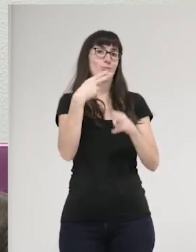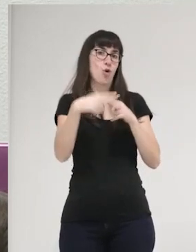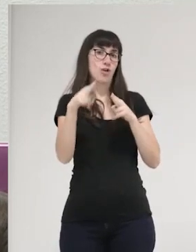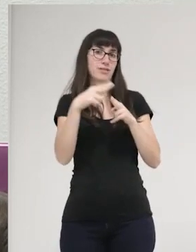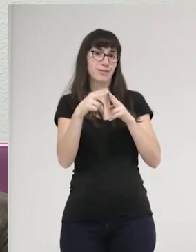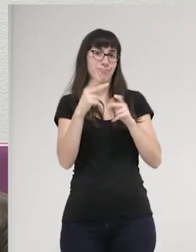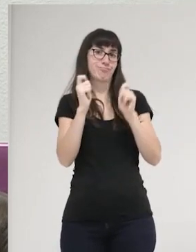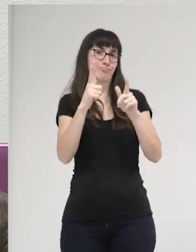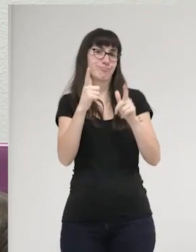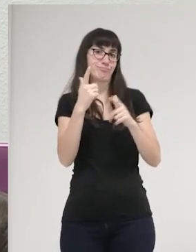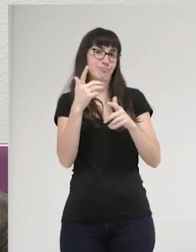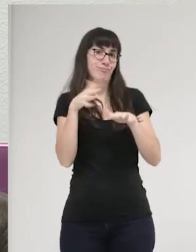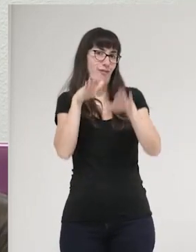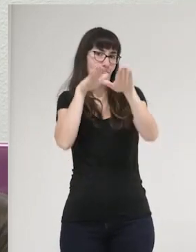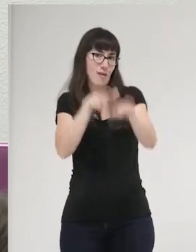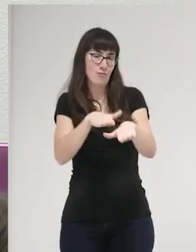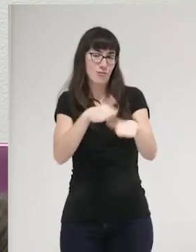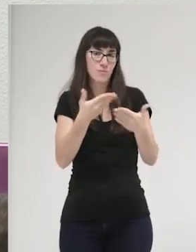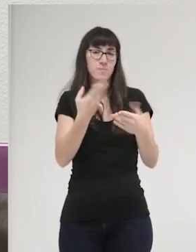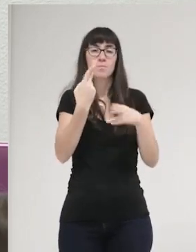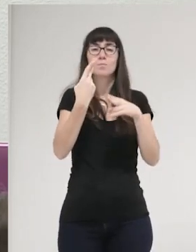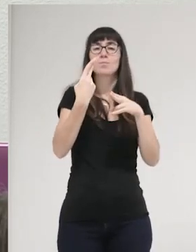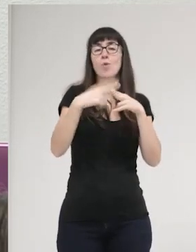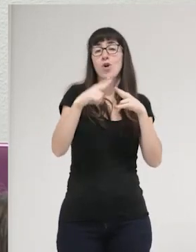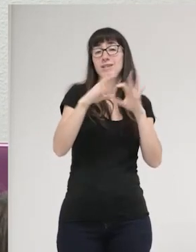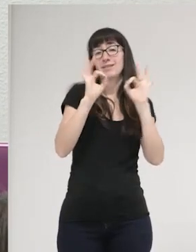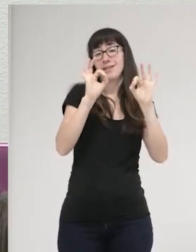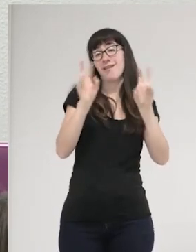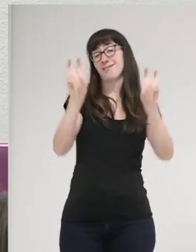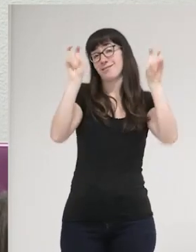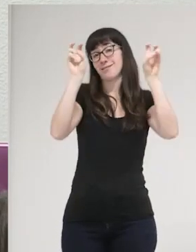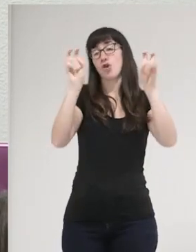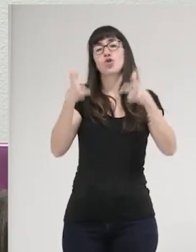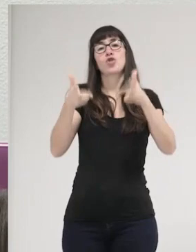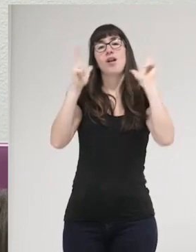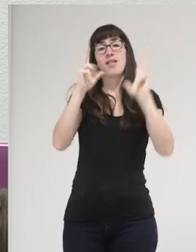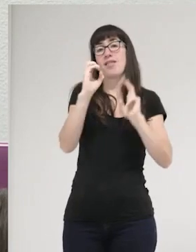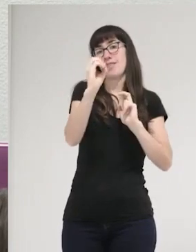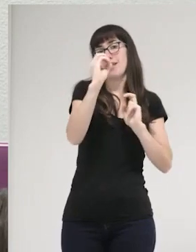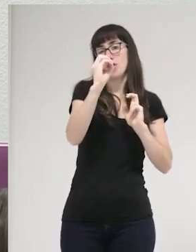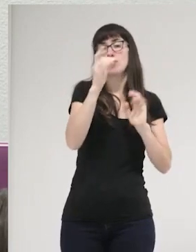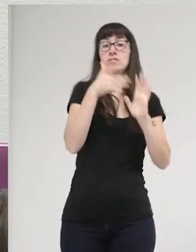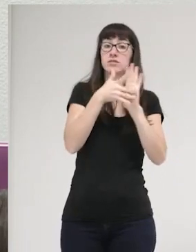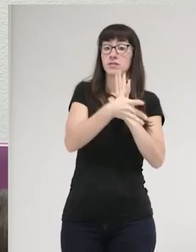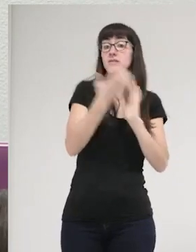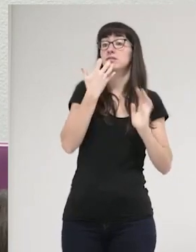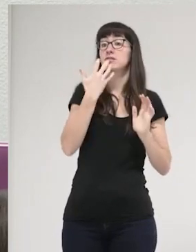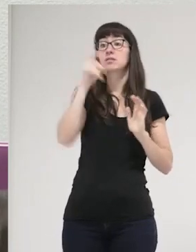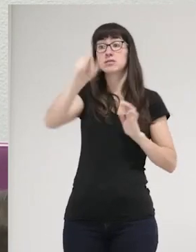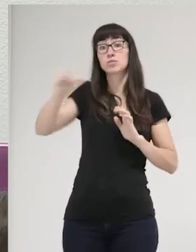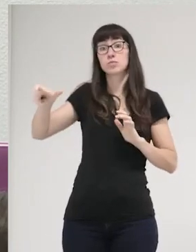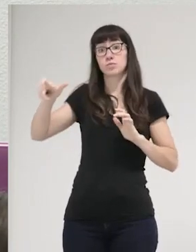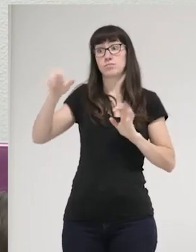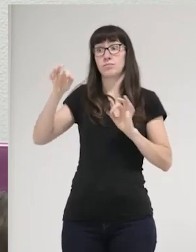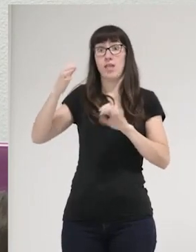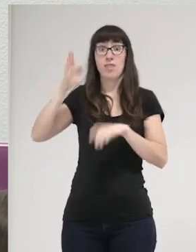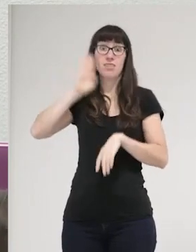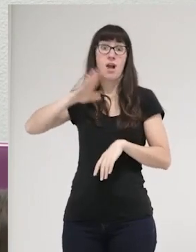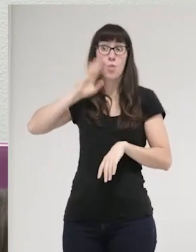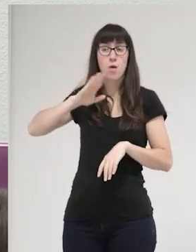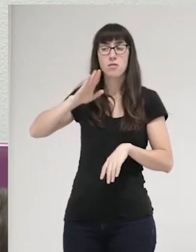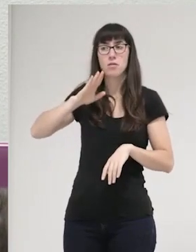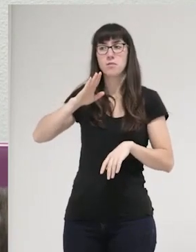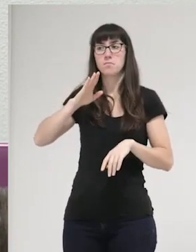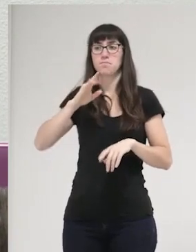cero están basadas, que es un tipo específico de política criminal, según la cual, precisamente, si estos sujetos delincuentes lo que van a hacer es una